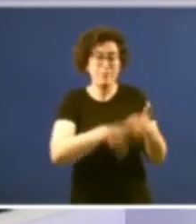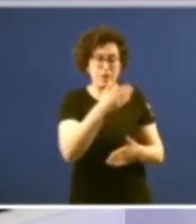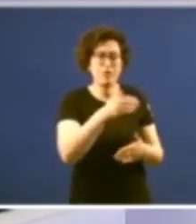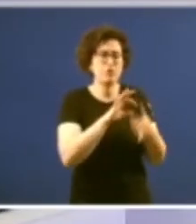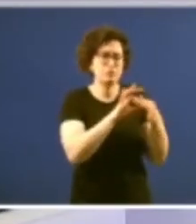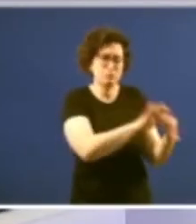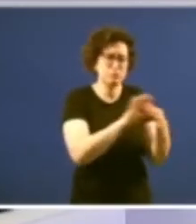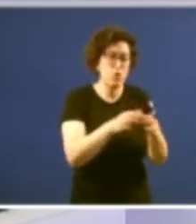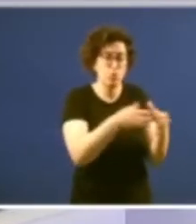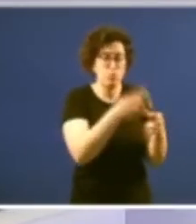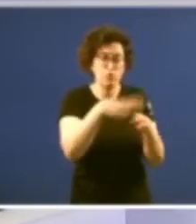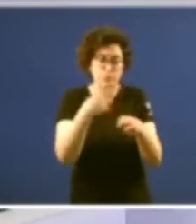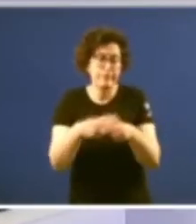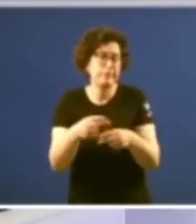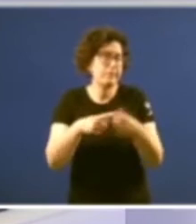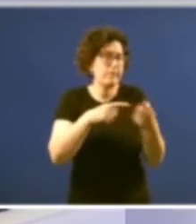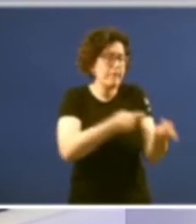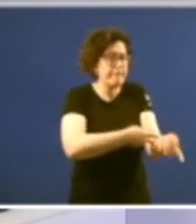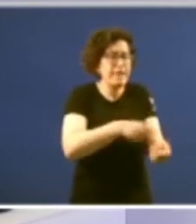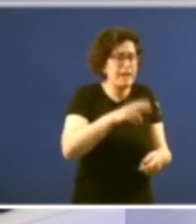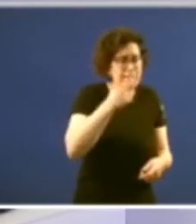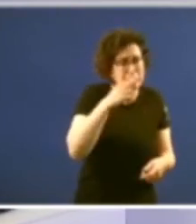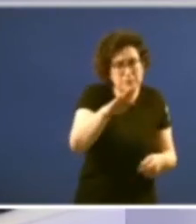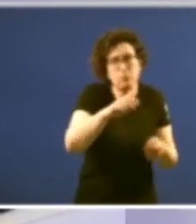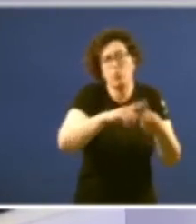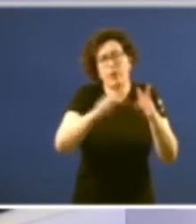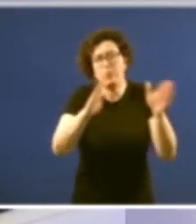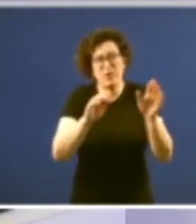partido xornais do tardo franquismo e dos primeiros anos da transición